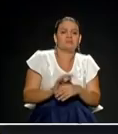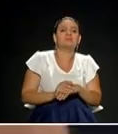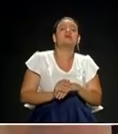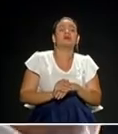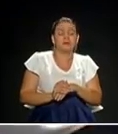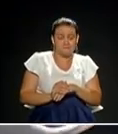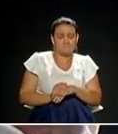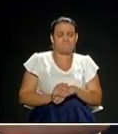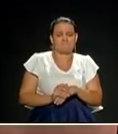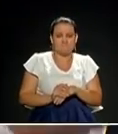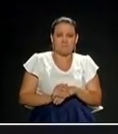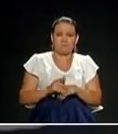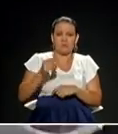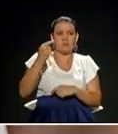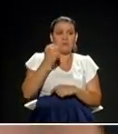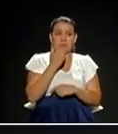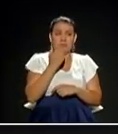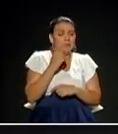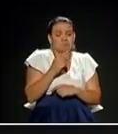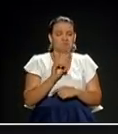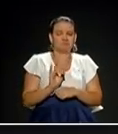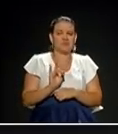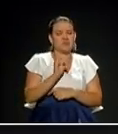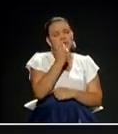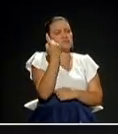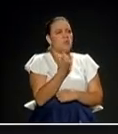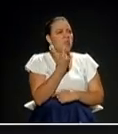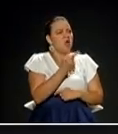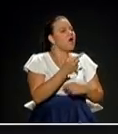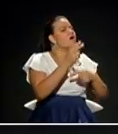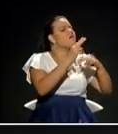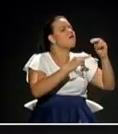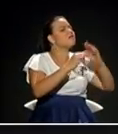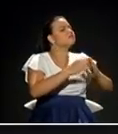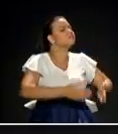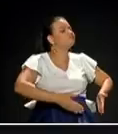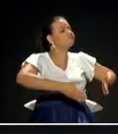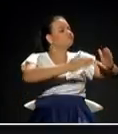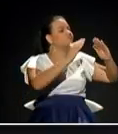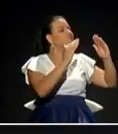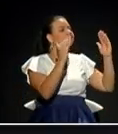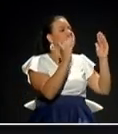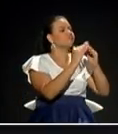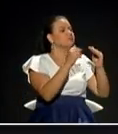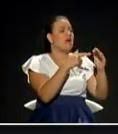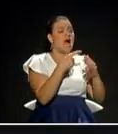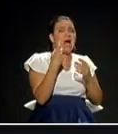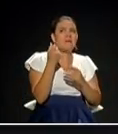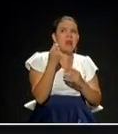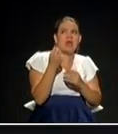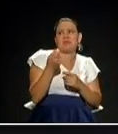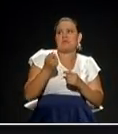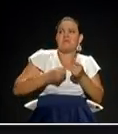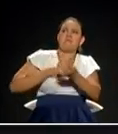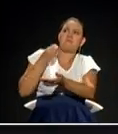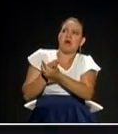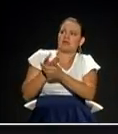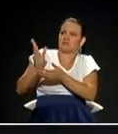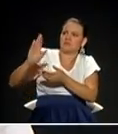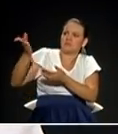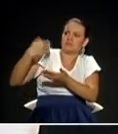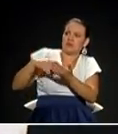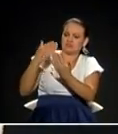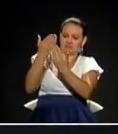Entonces, una persona hace su matriz de que estos son mis costos y al final le aparece una sorpresita de obligaciones urbanísticas